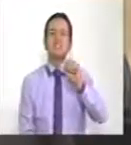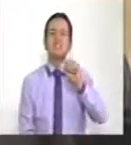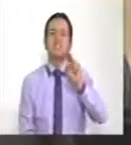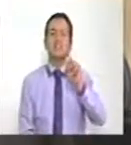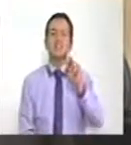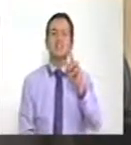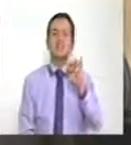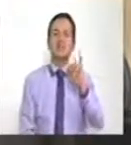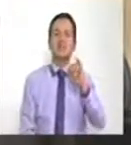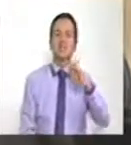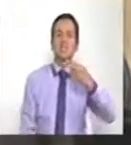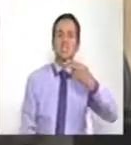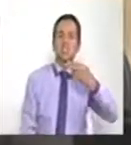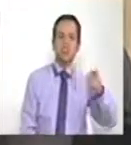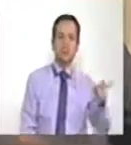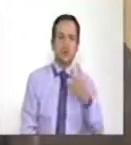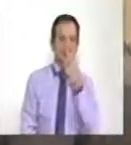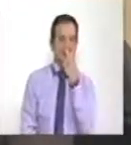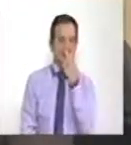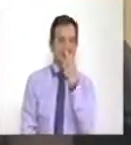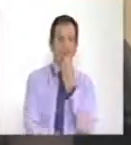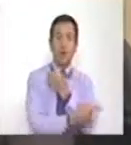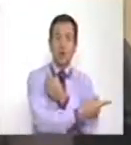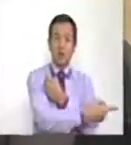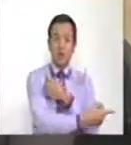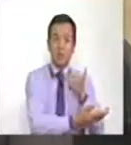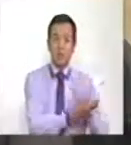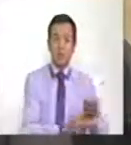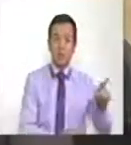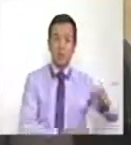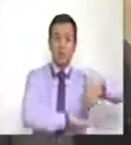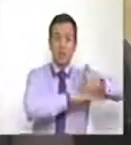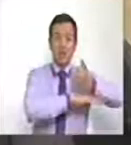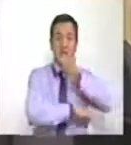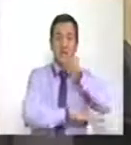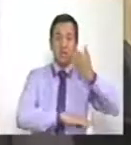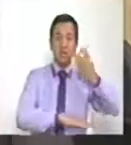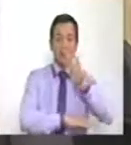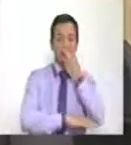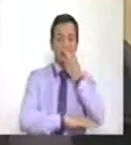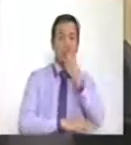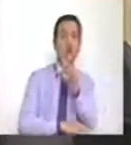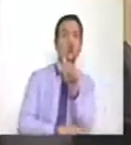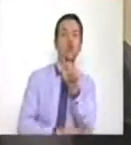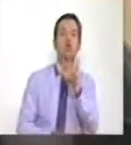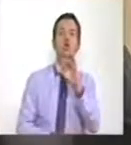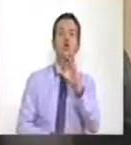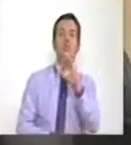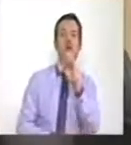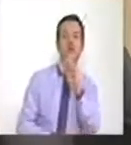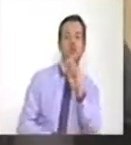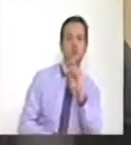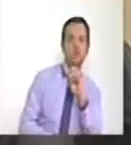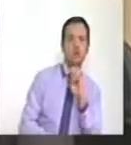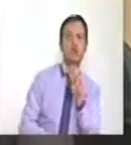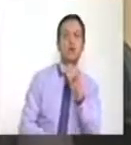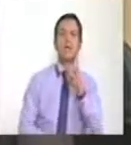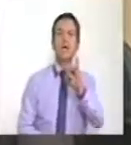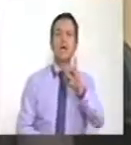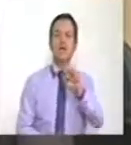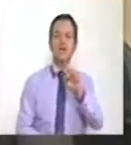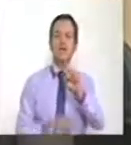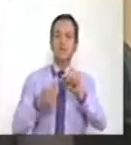E incluso hay un vicio que sugieren que el señor Iván Márquez, Luciano Marín, también se encuentra en ese